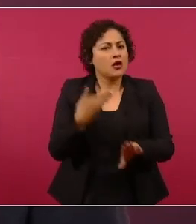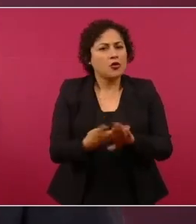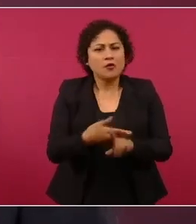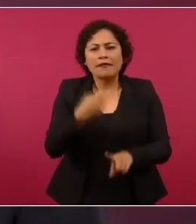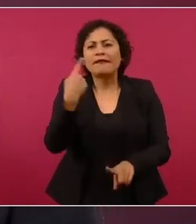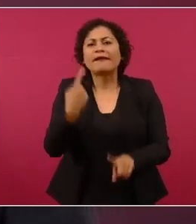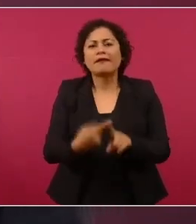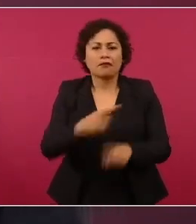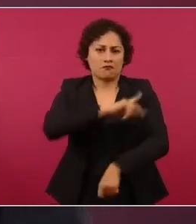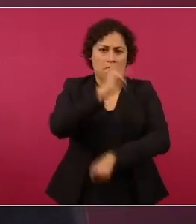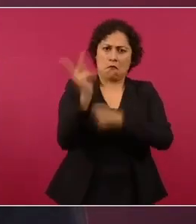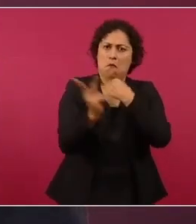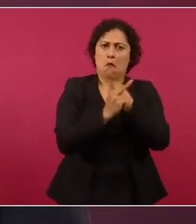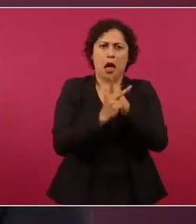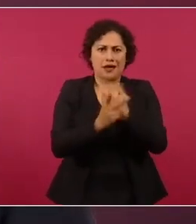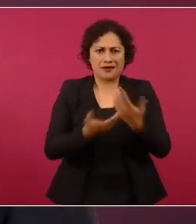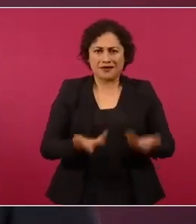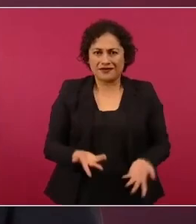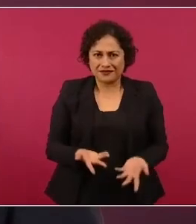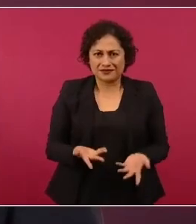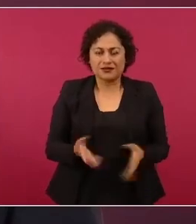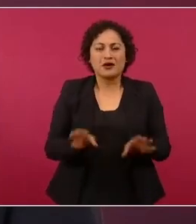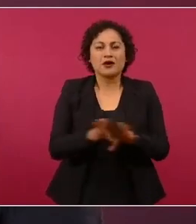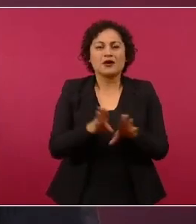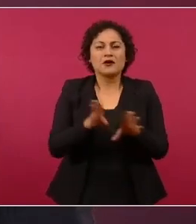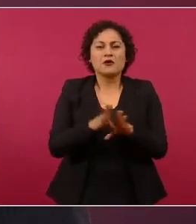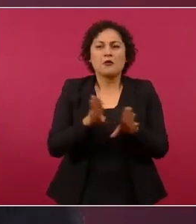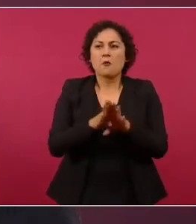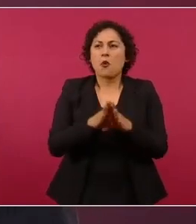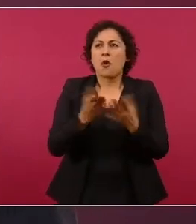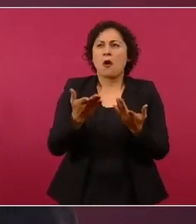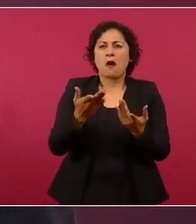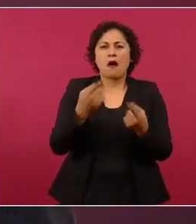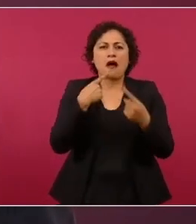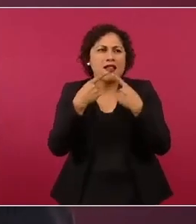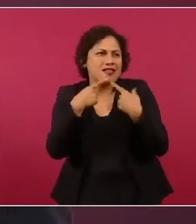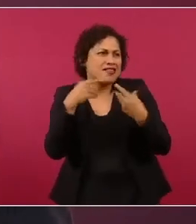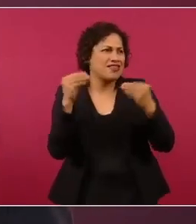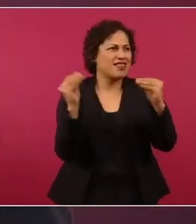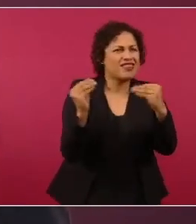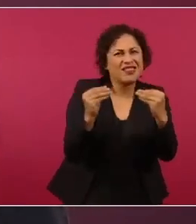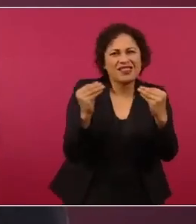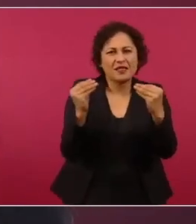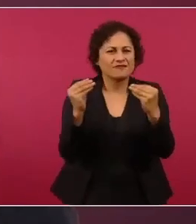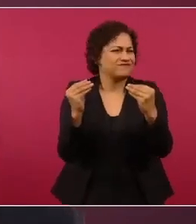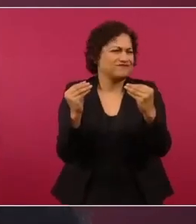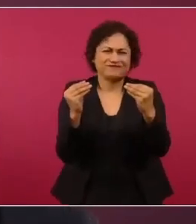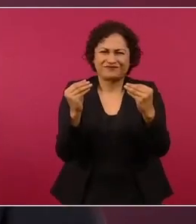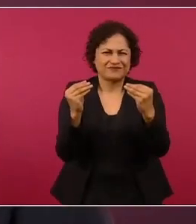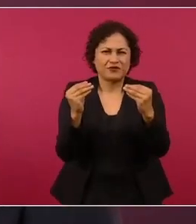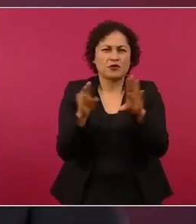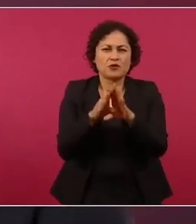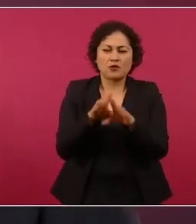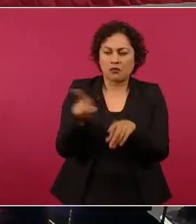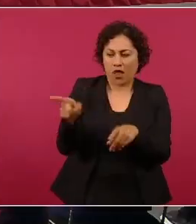No es un asunto de grillas, no importa tanto lo que se están embolsando.